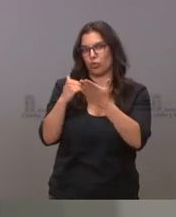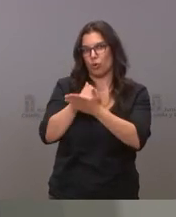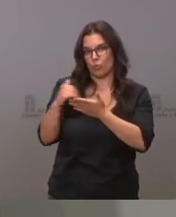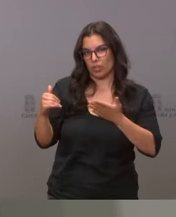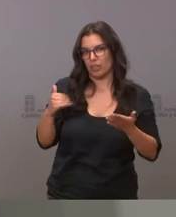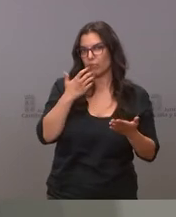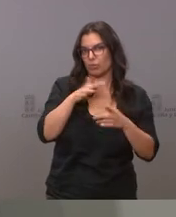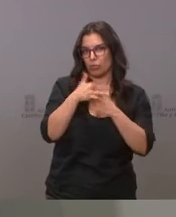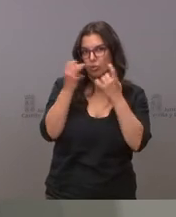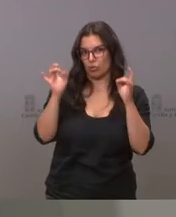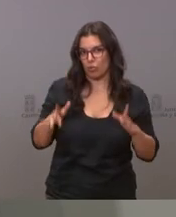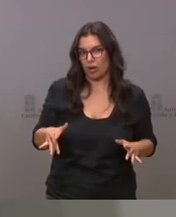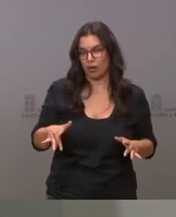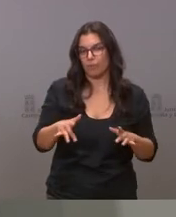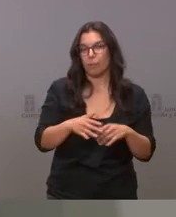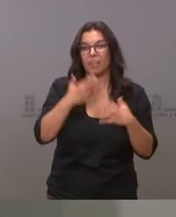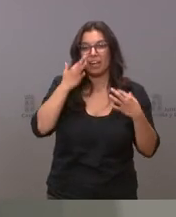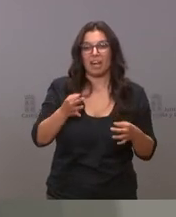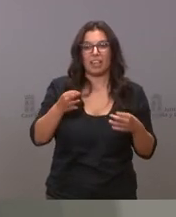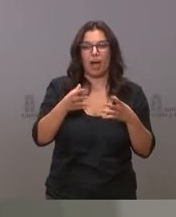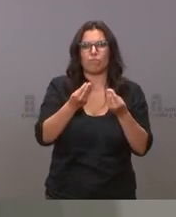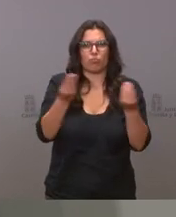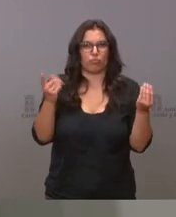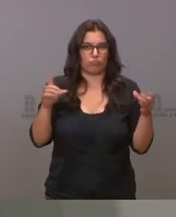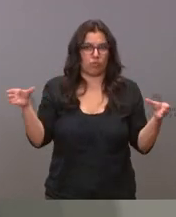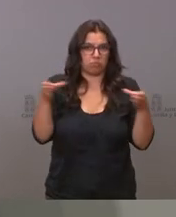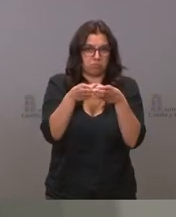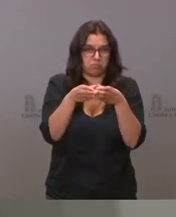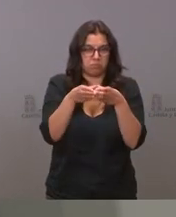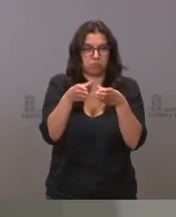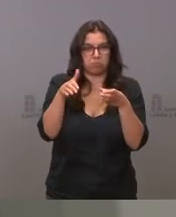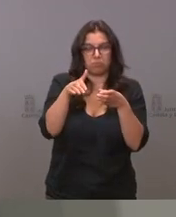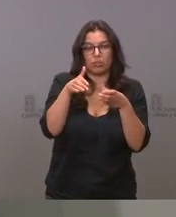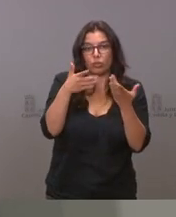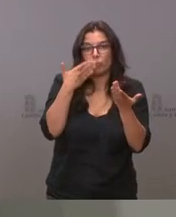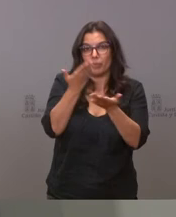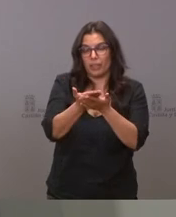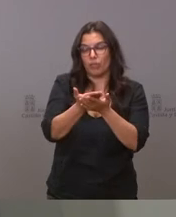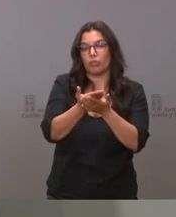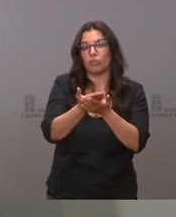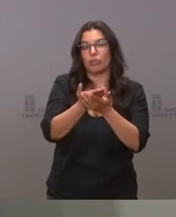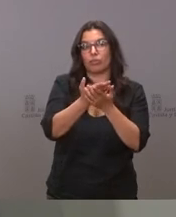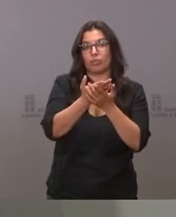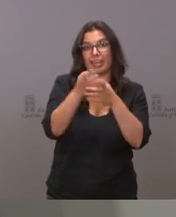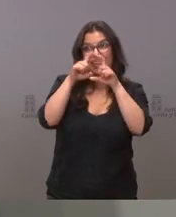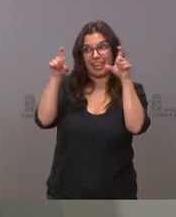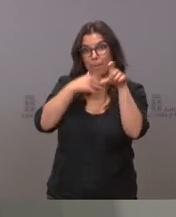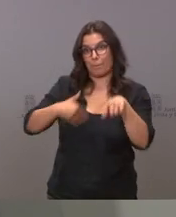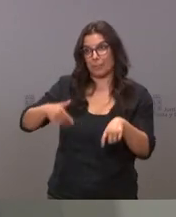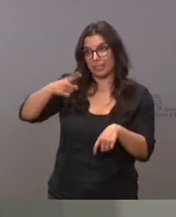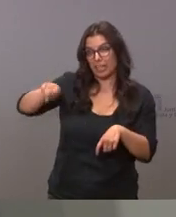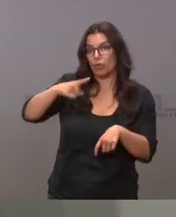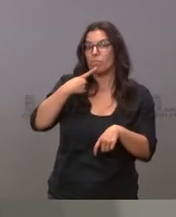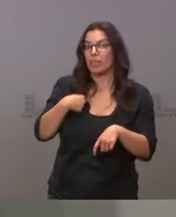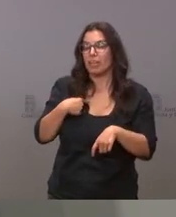misma situación es un número pequeño y lo que les hemos pedido a los empresarios es que nos